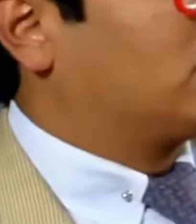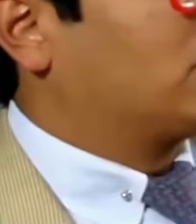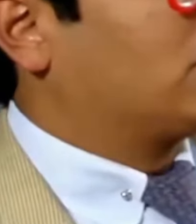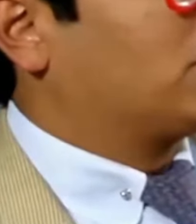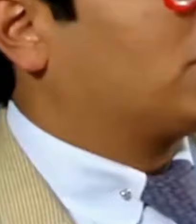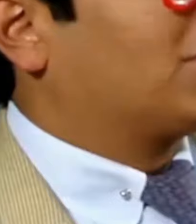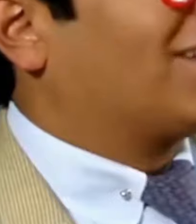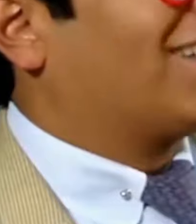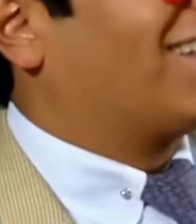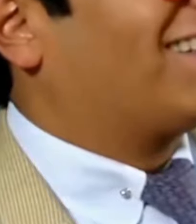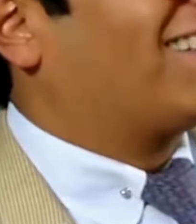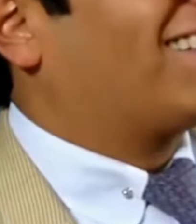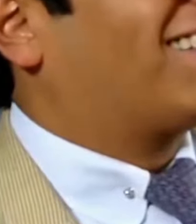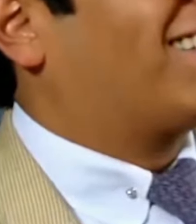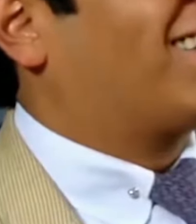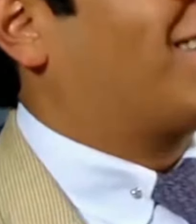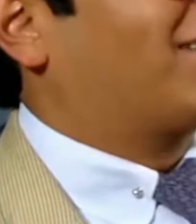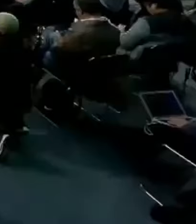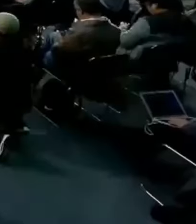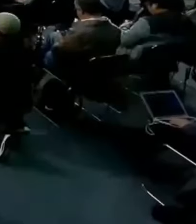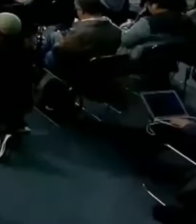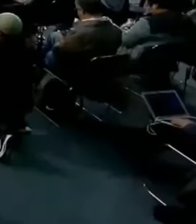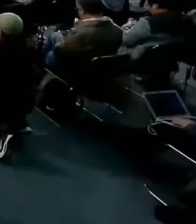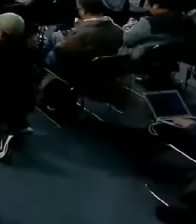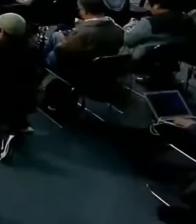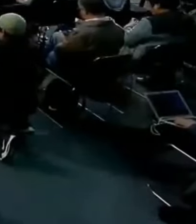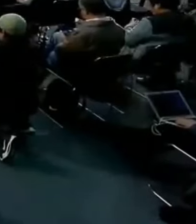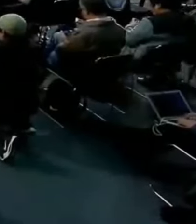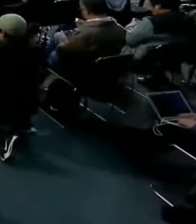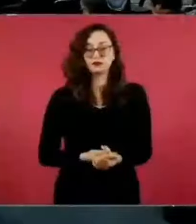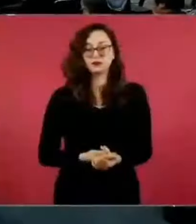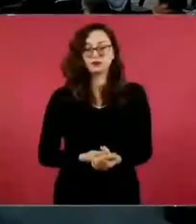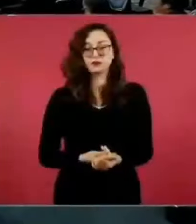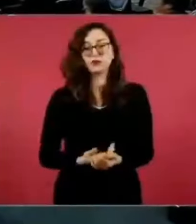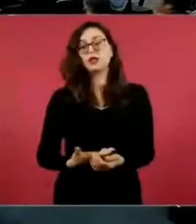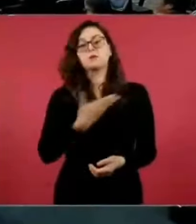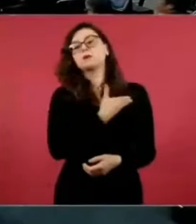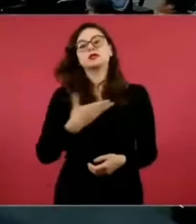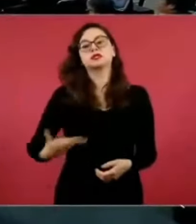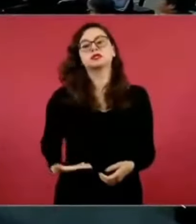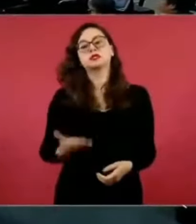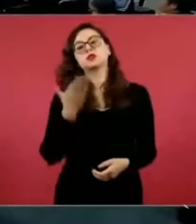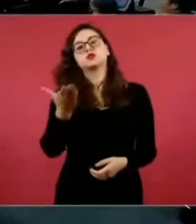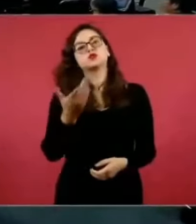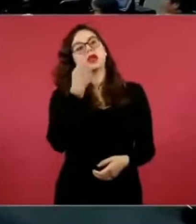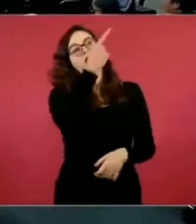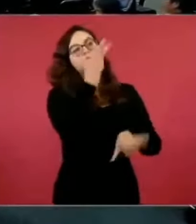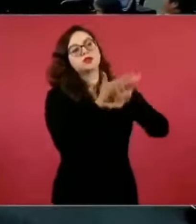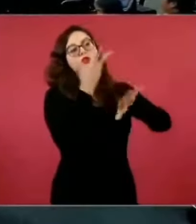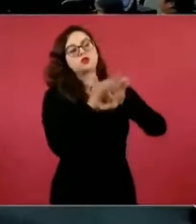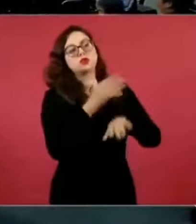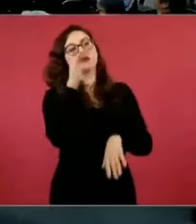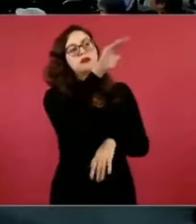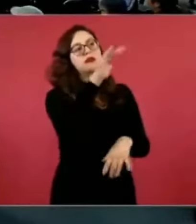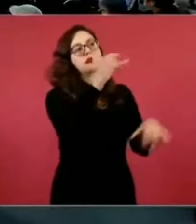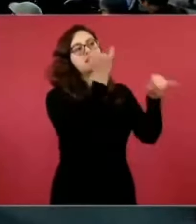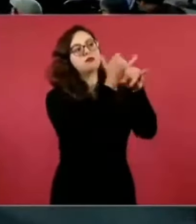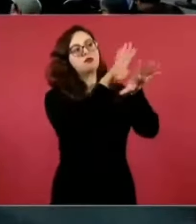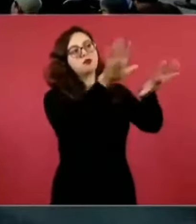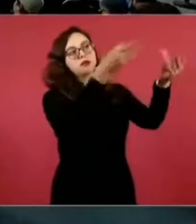sí, porque ya pidió esa información. Bueno, acerca de la información